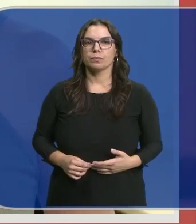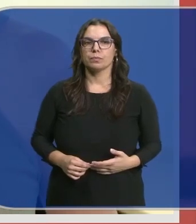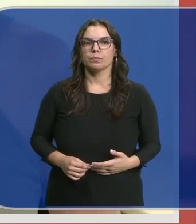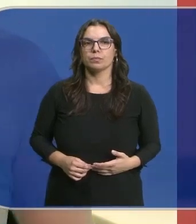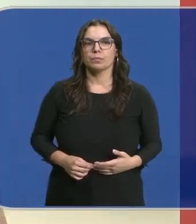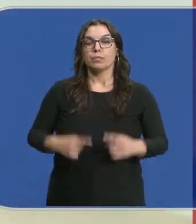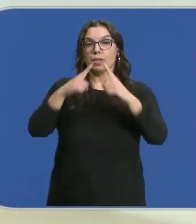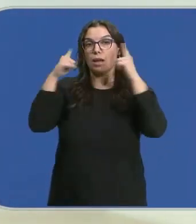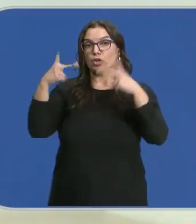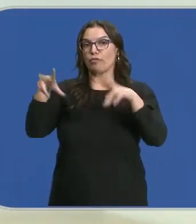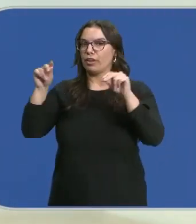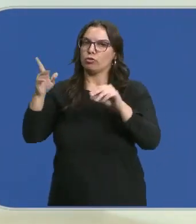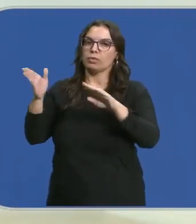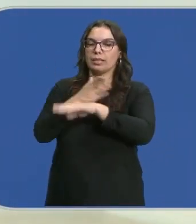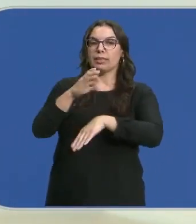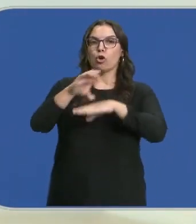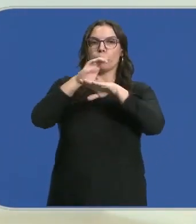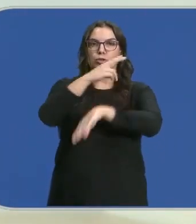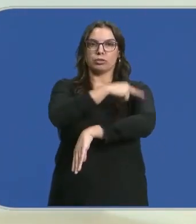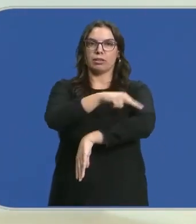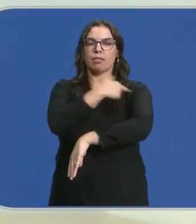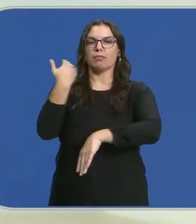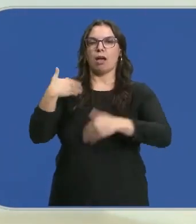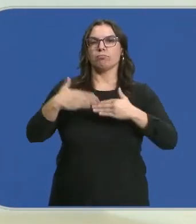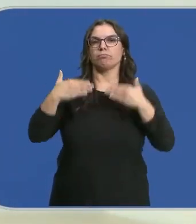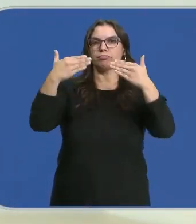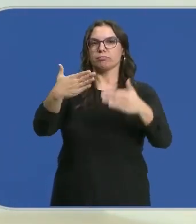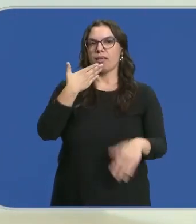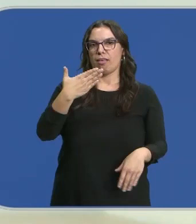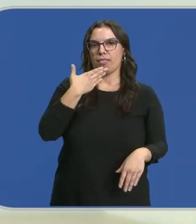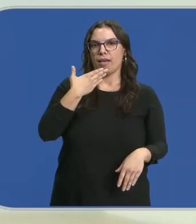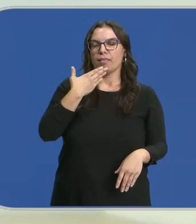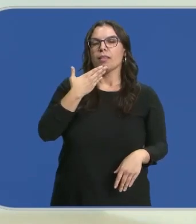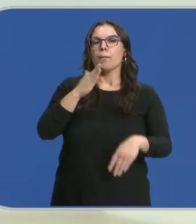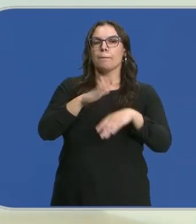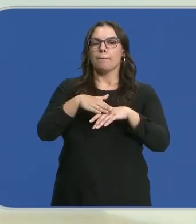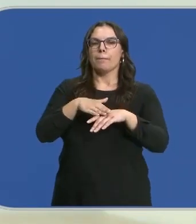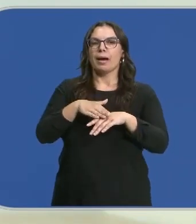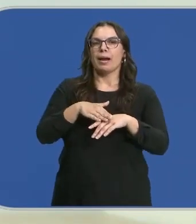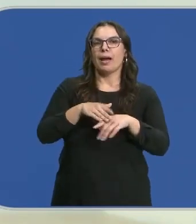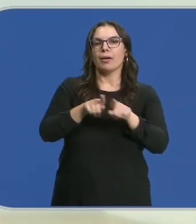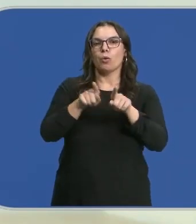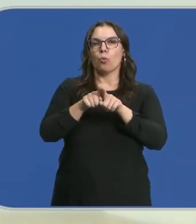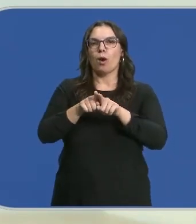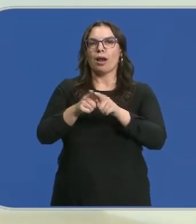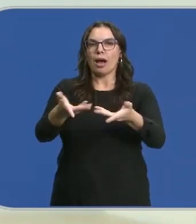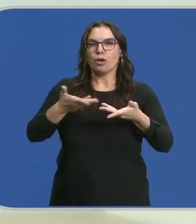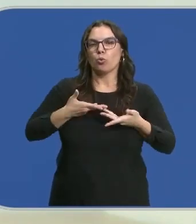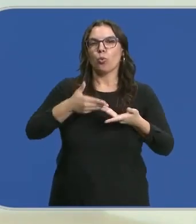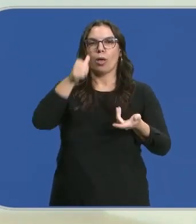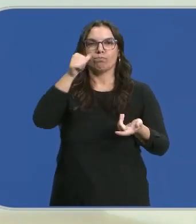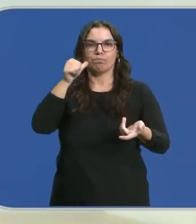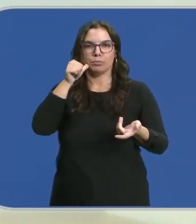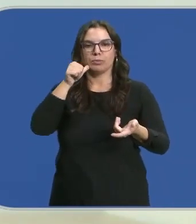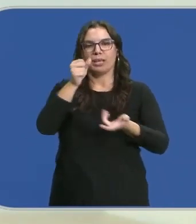Antes de final de año, Sanidad aplicará ya la ampliación de la edad para acceder a la reproducción asistida de forma gratuita